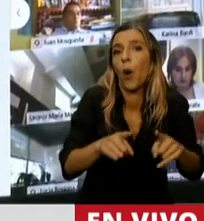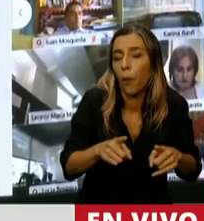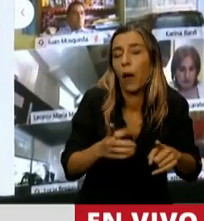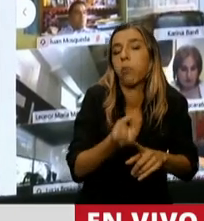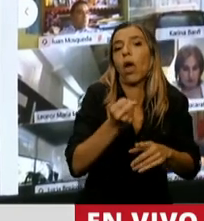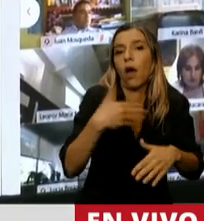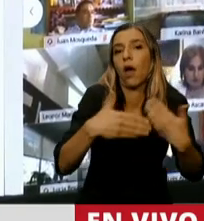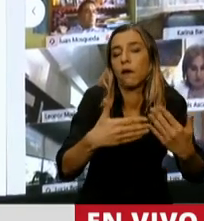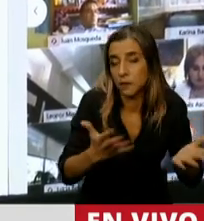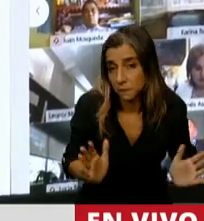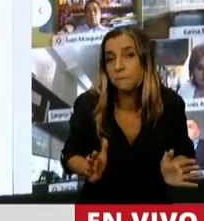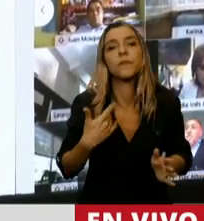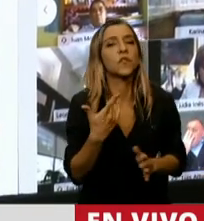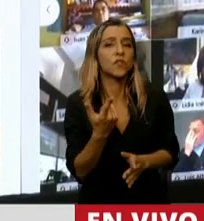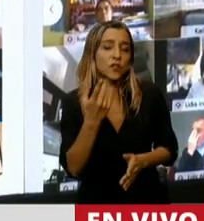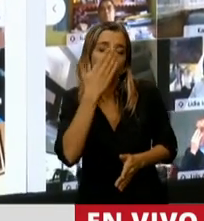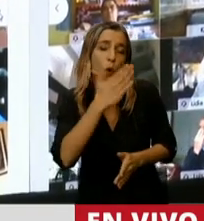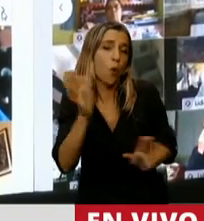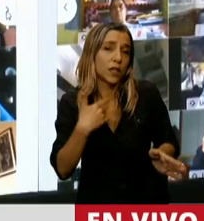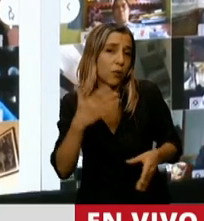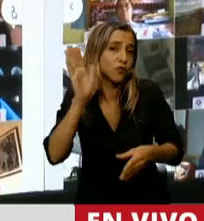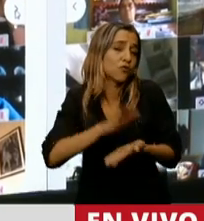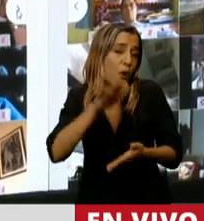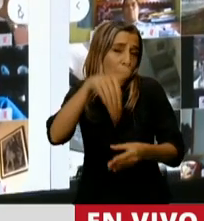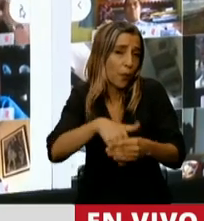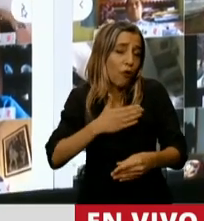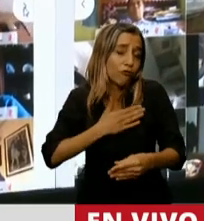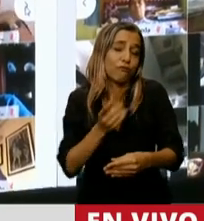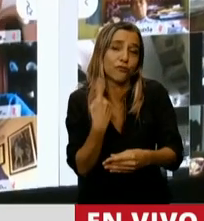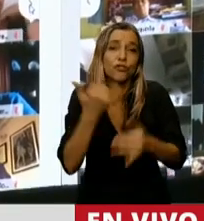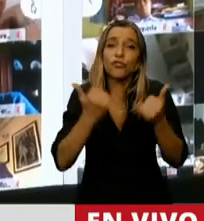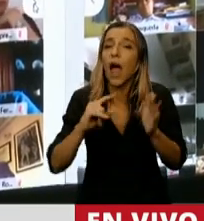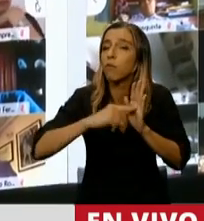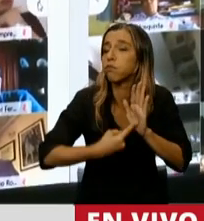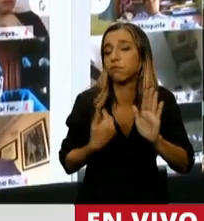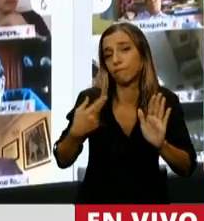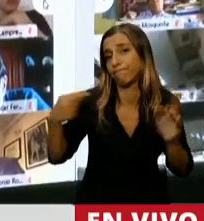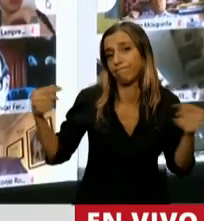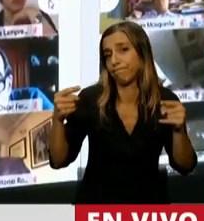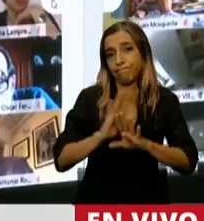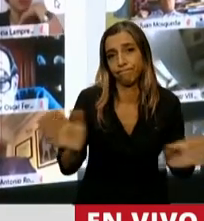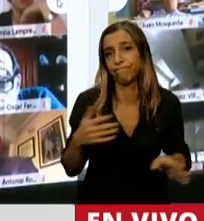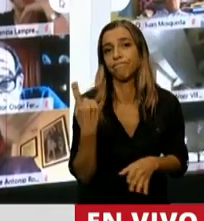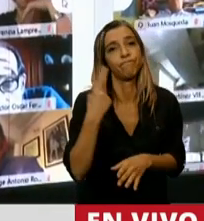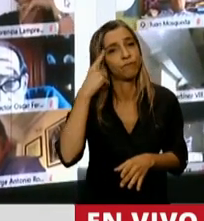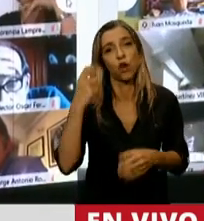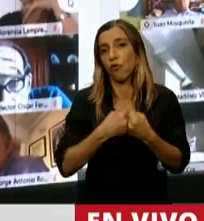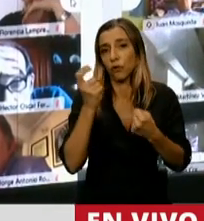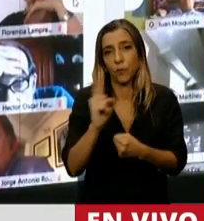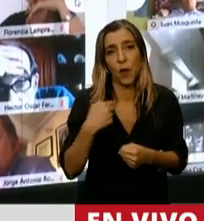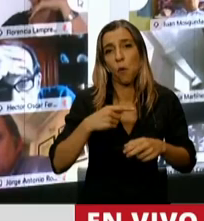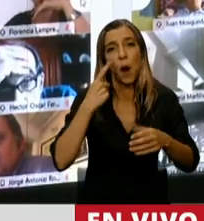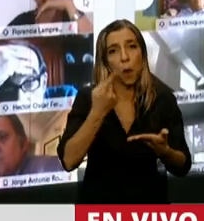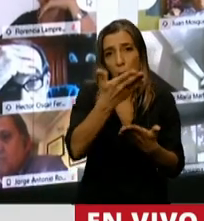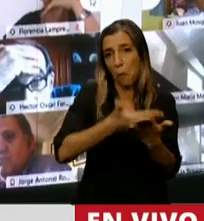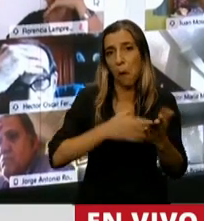con esto, termino con el sentido de nuestro voto, Presidente, nosotros tenemos objeciones respecto a los supuestos económicos, no creemos que haya un plan económico